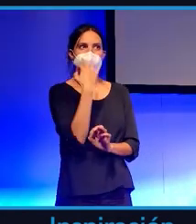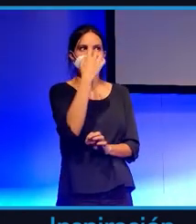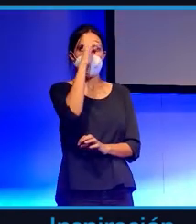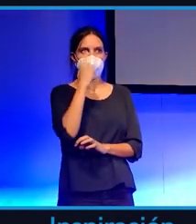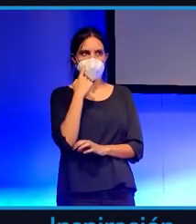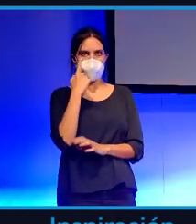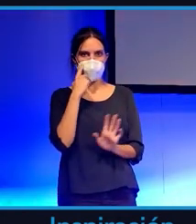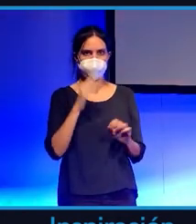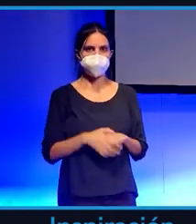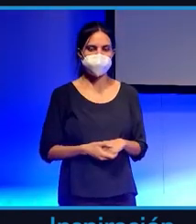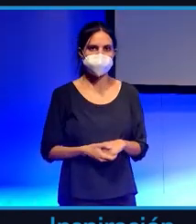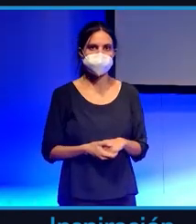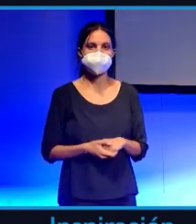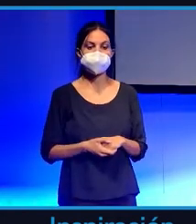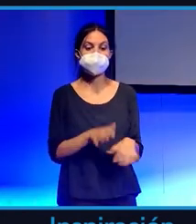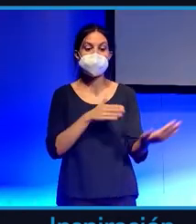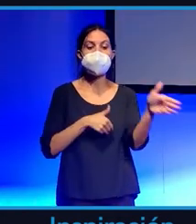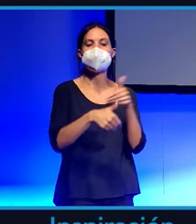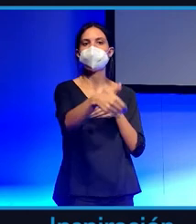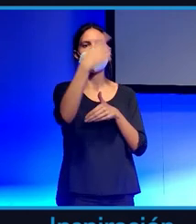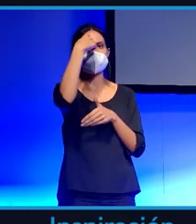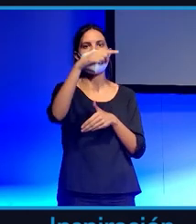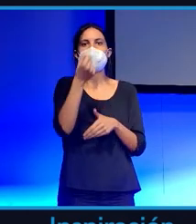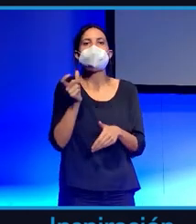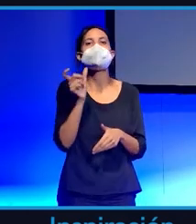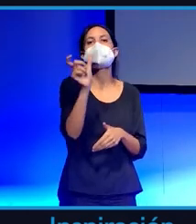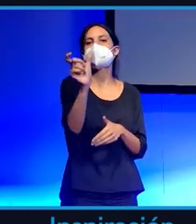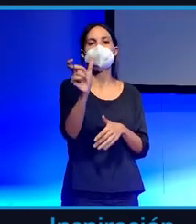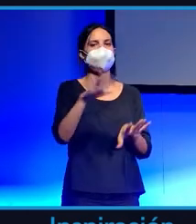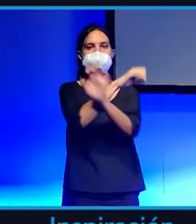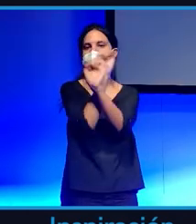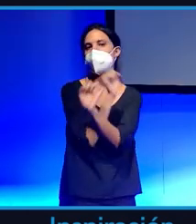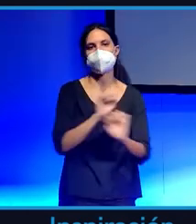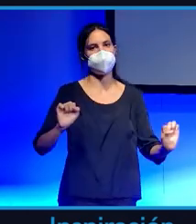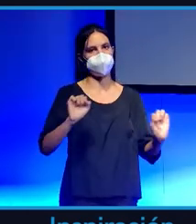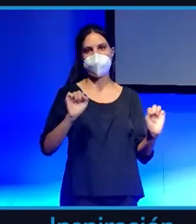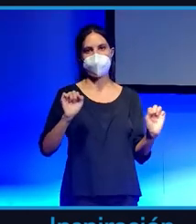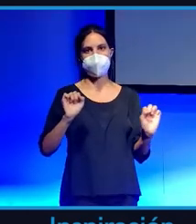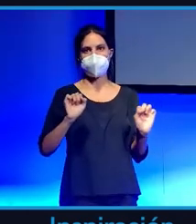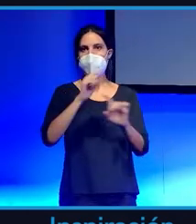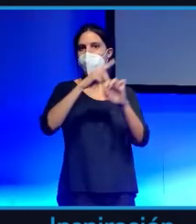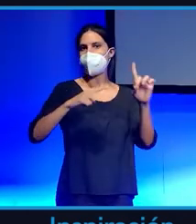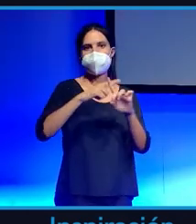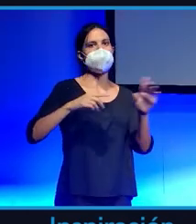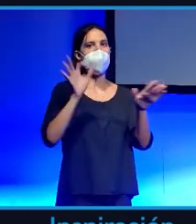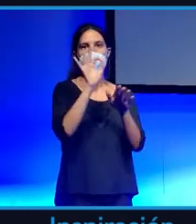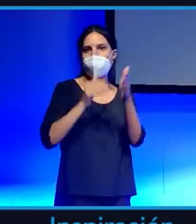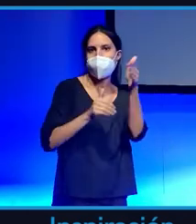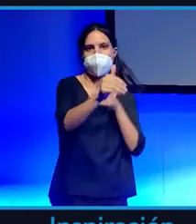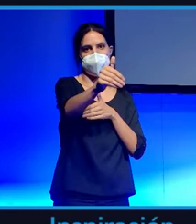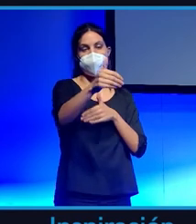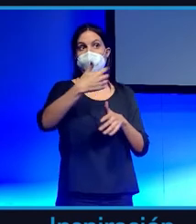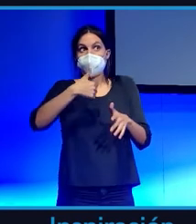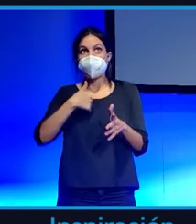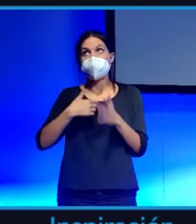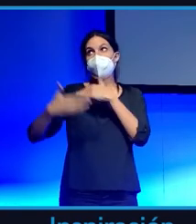Es que es imposible predecir los precios a corto y medio plazo. Es que es imposible. Y yo lo he intentado en mi vida y me he quedado con que al